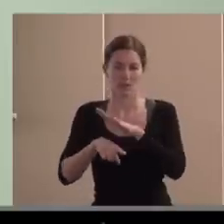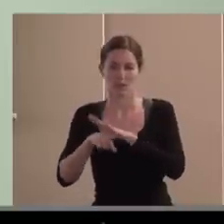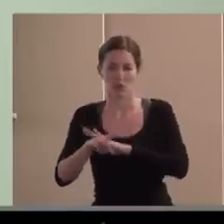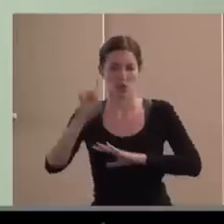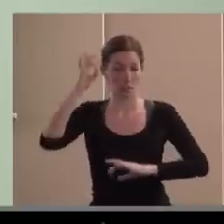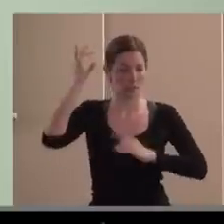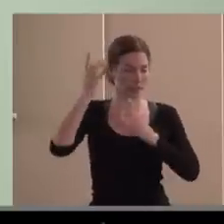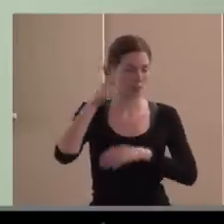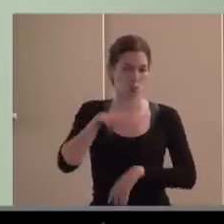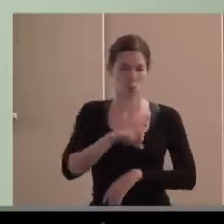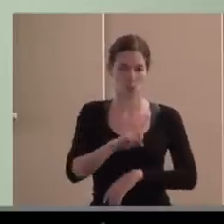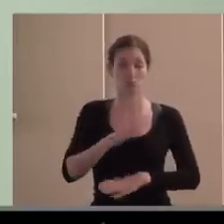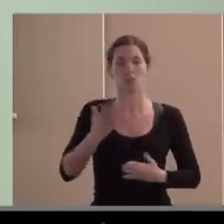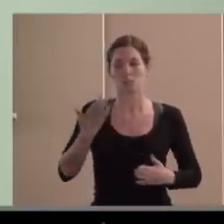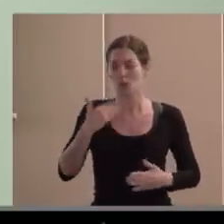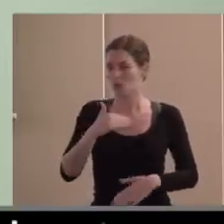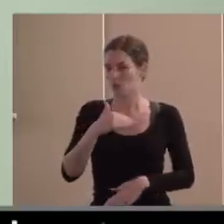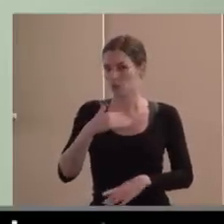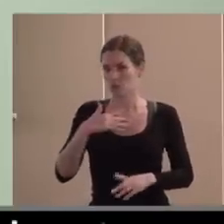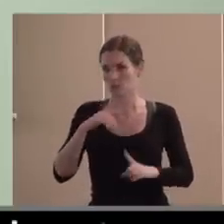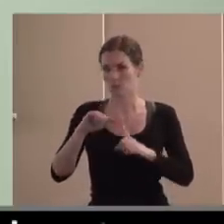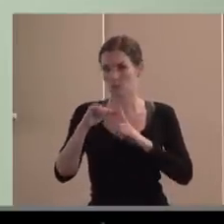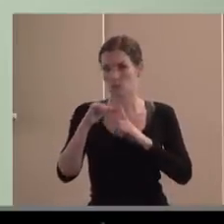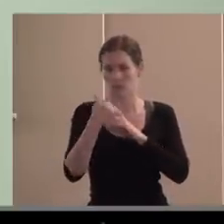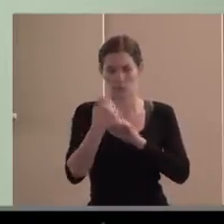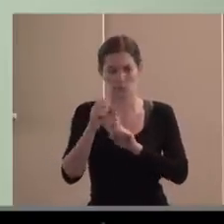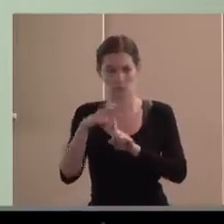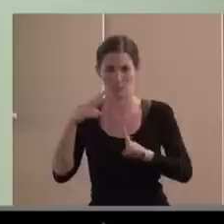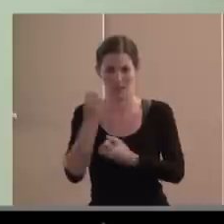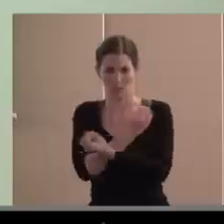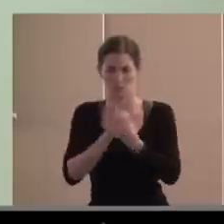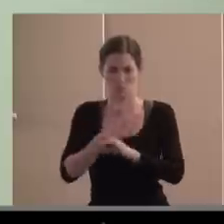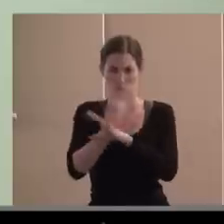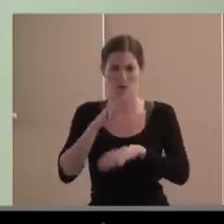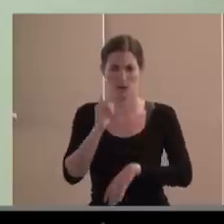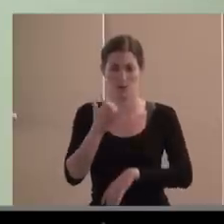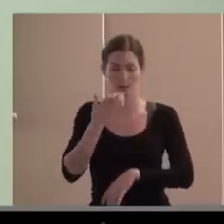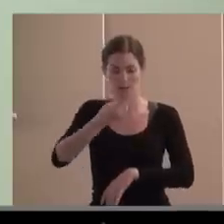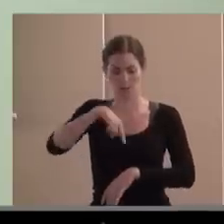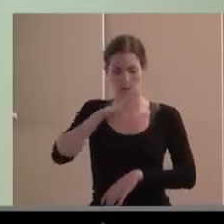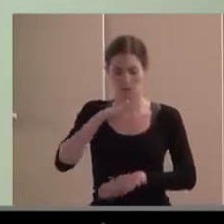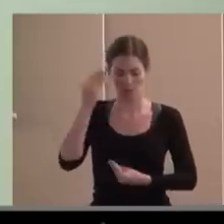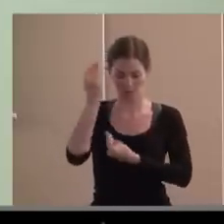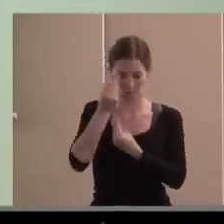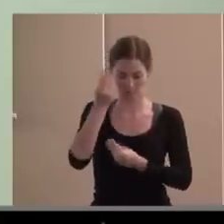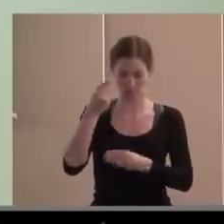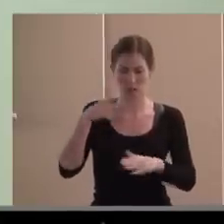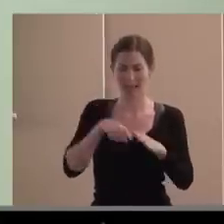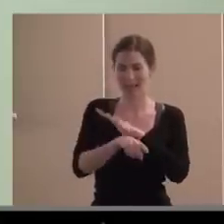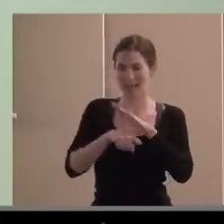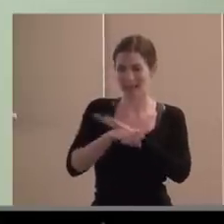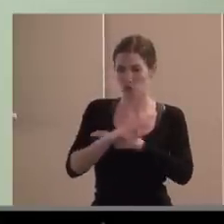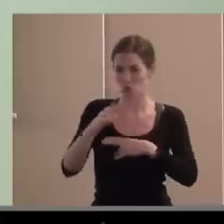una clarísima dimensión económica. Si echamos cuentas de lo que significa esa gestión por cuenta de lo público, de